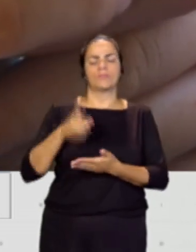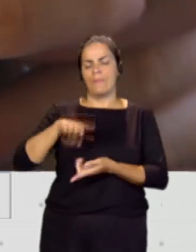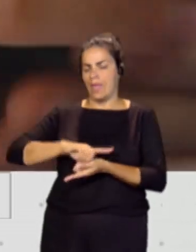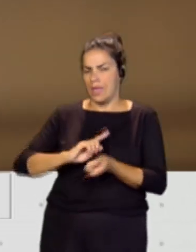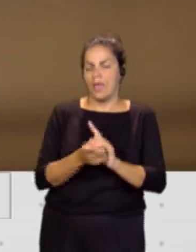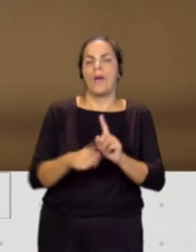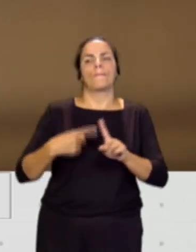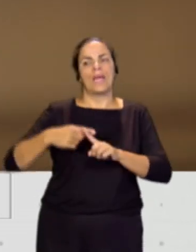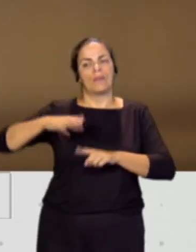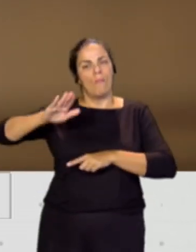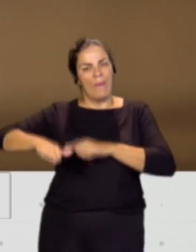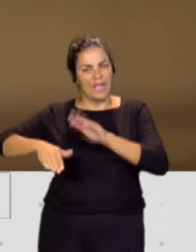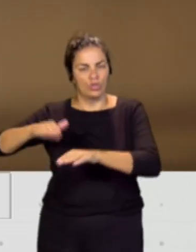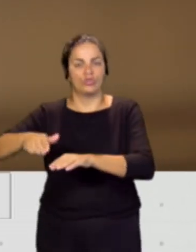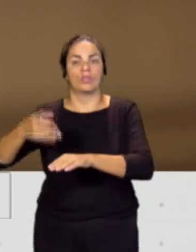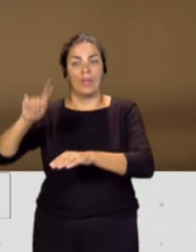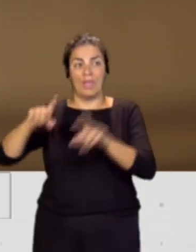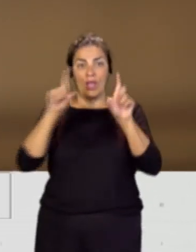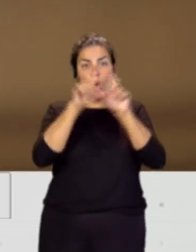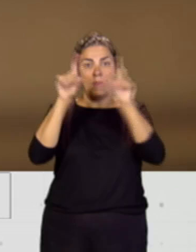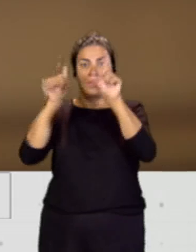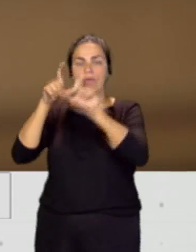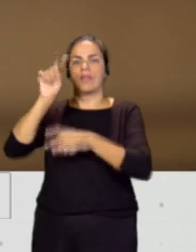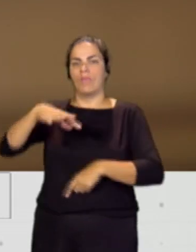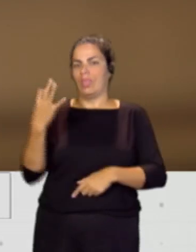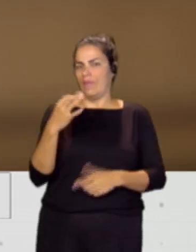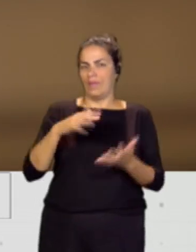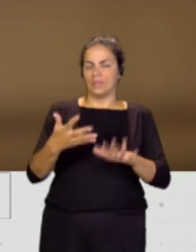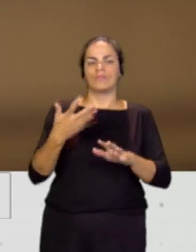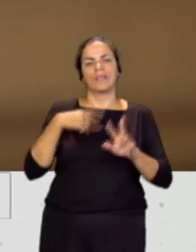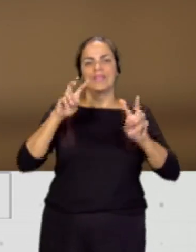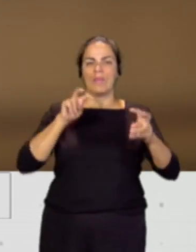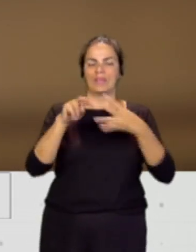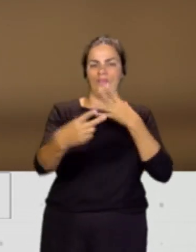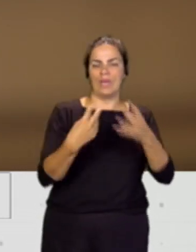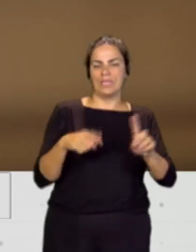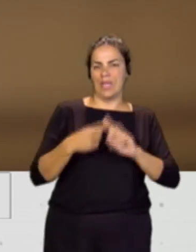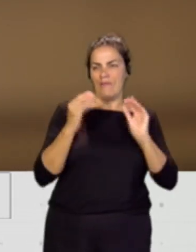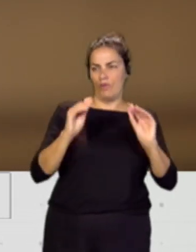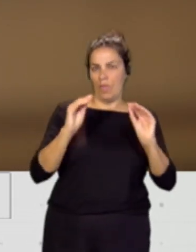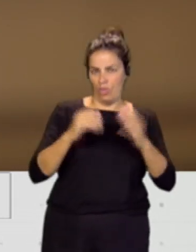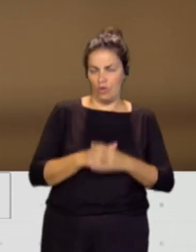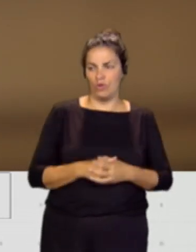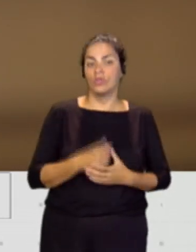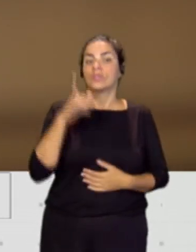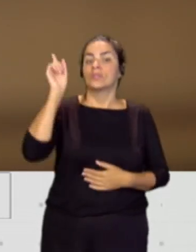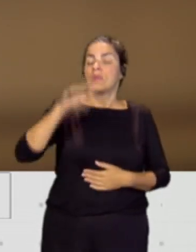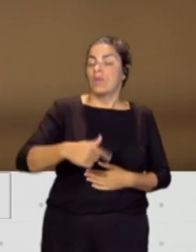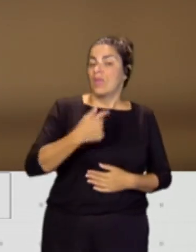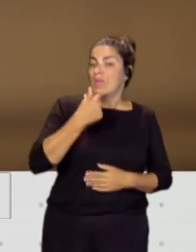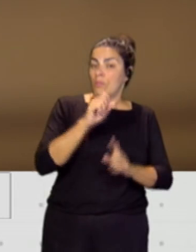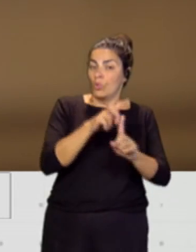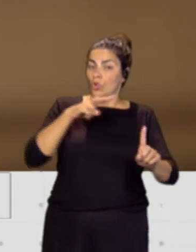pasos que van a tener que dar también las compañías en términos de transparencia y en términos también de formación. Diría también que desde el punto de vista